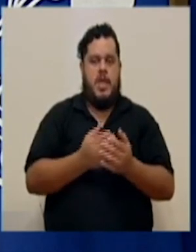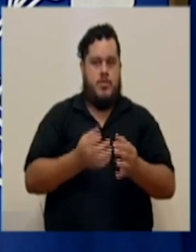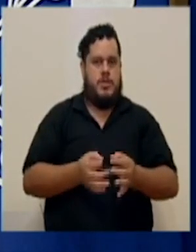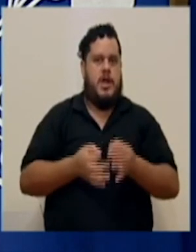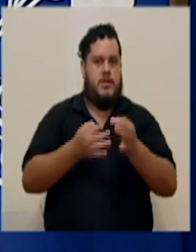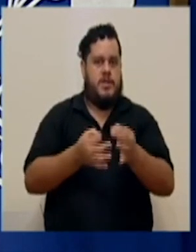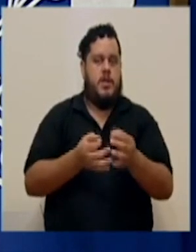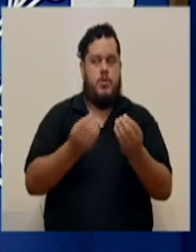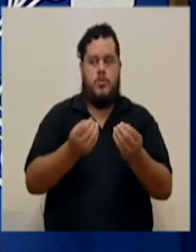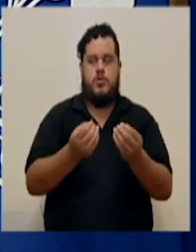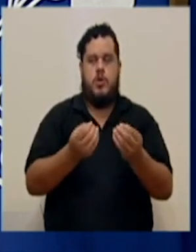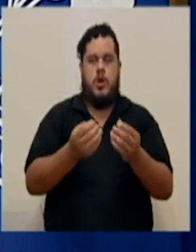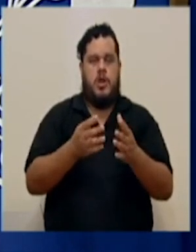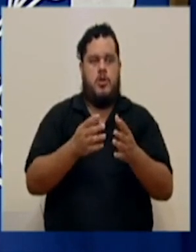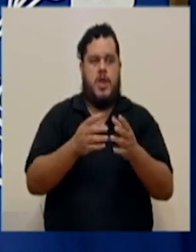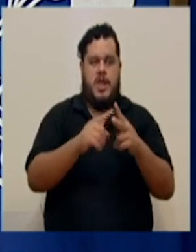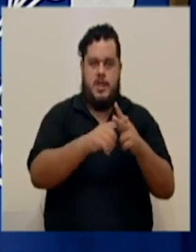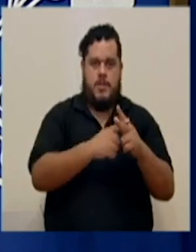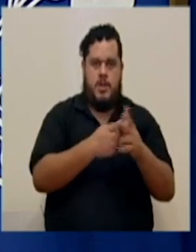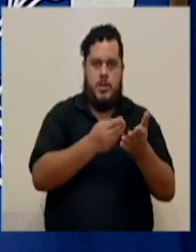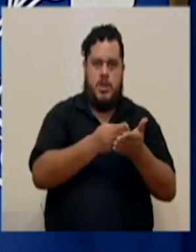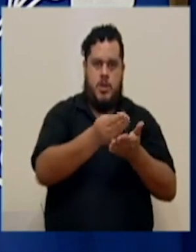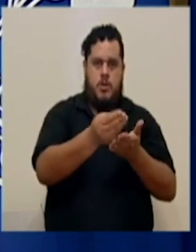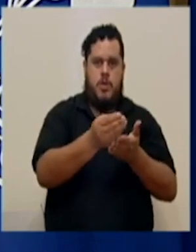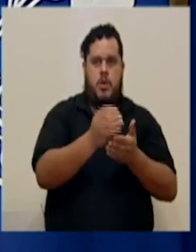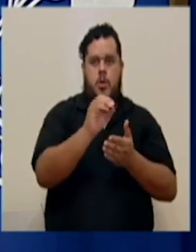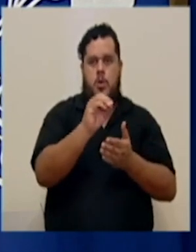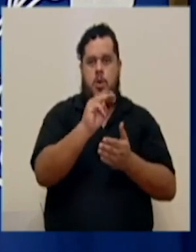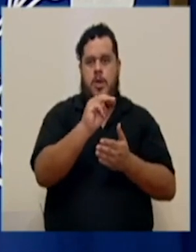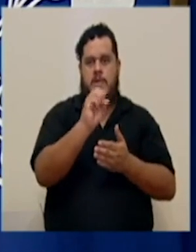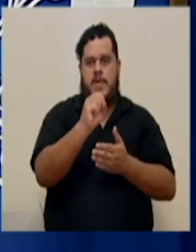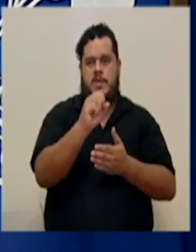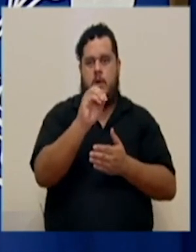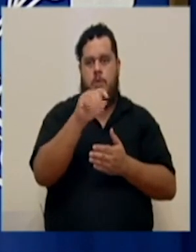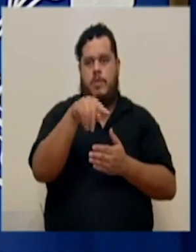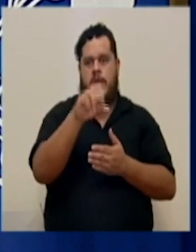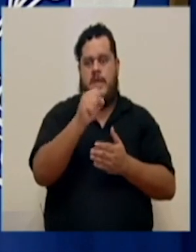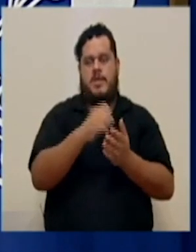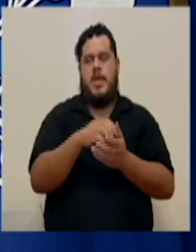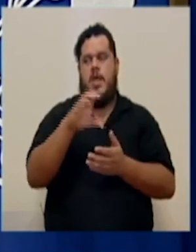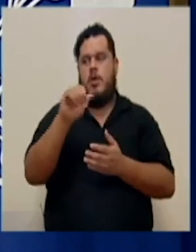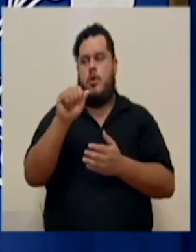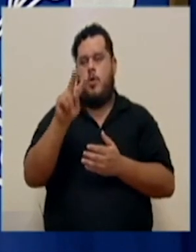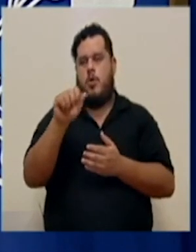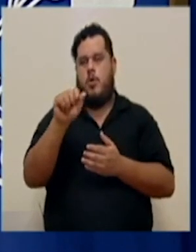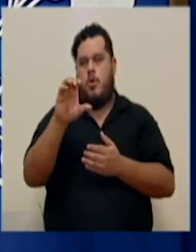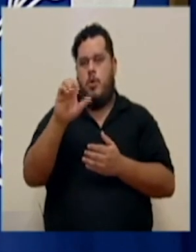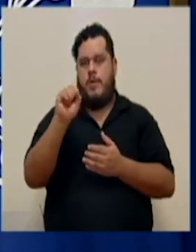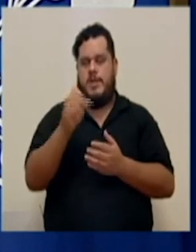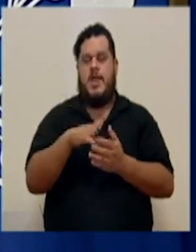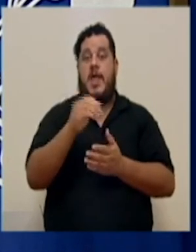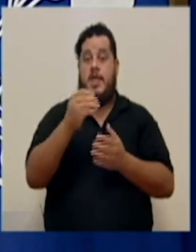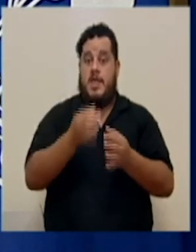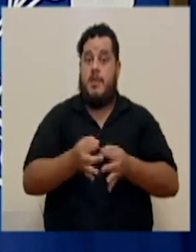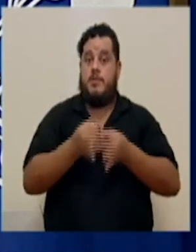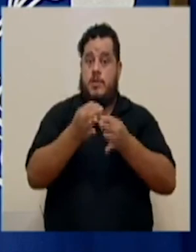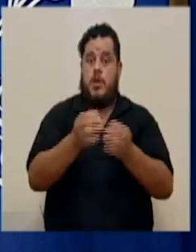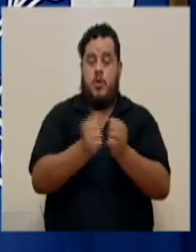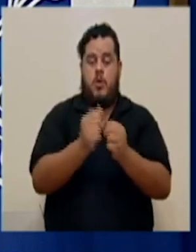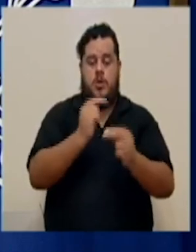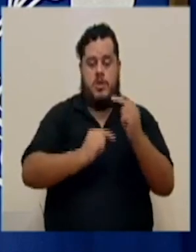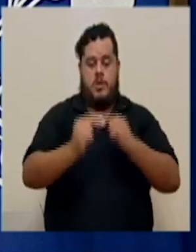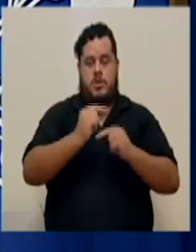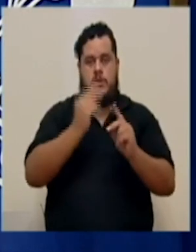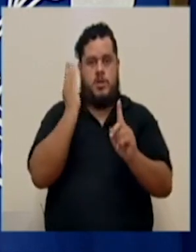lo que es el mecanismo conjunto de compra con OMS, OPS, que se llama COVAX, y también hemos ido avanzando con negociaciones